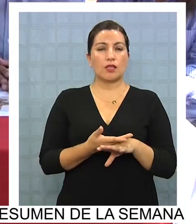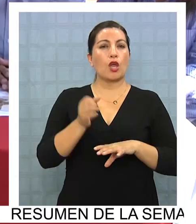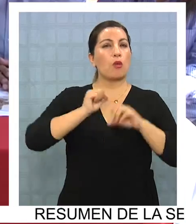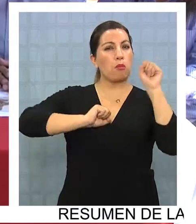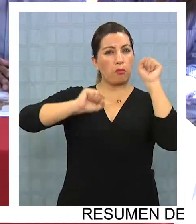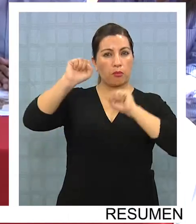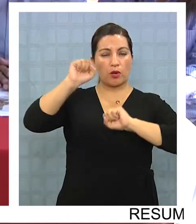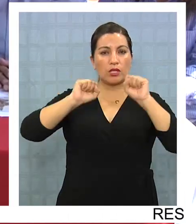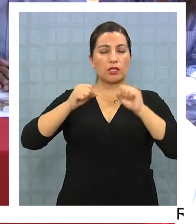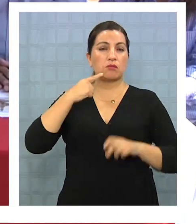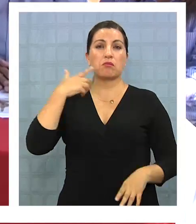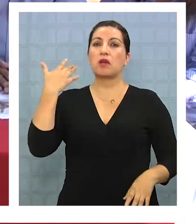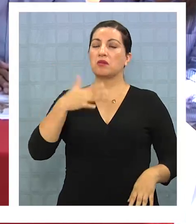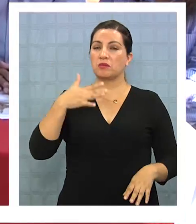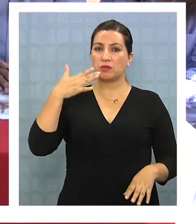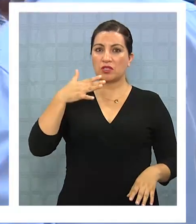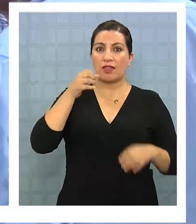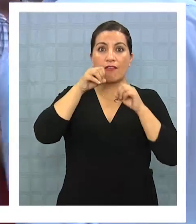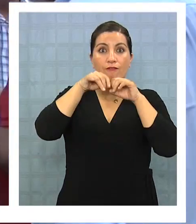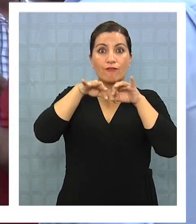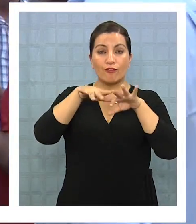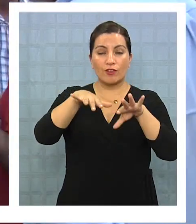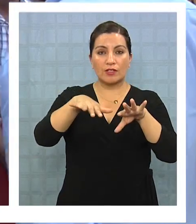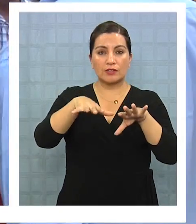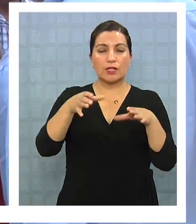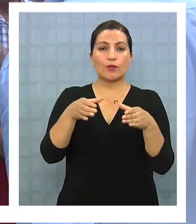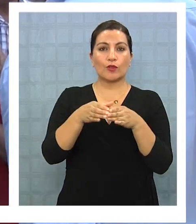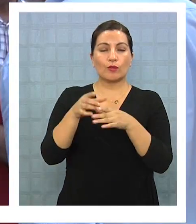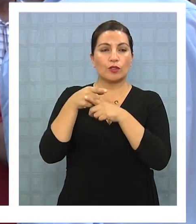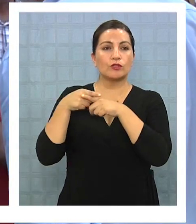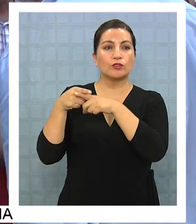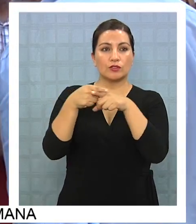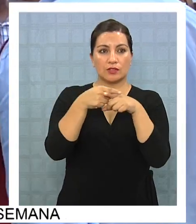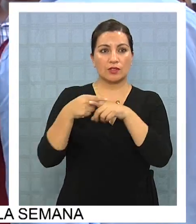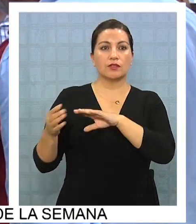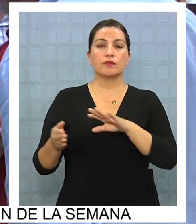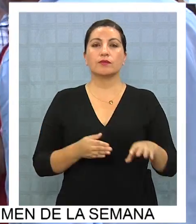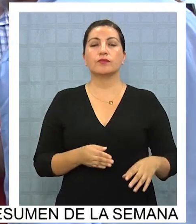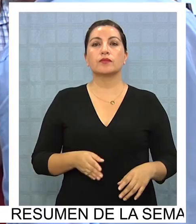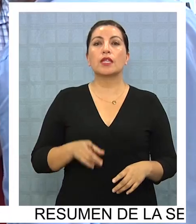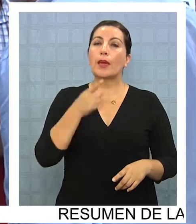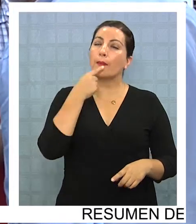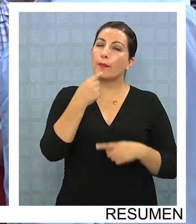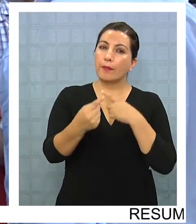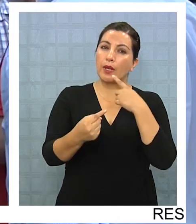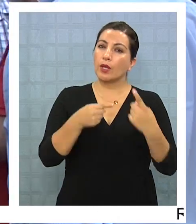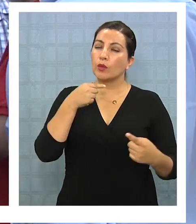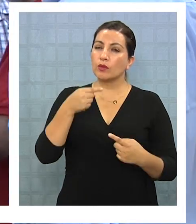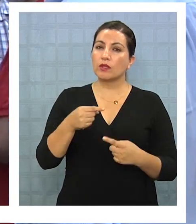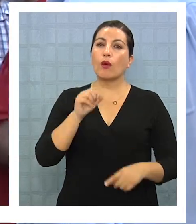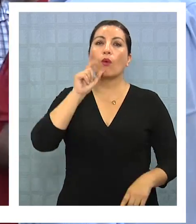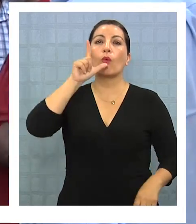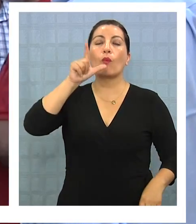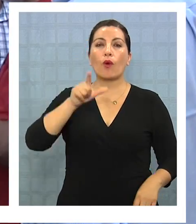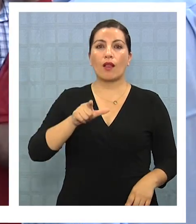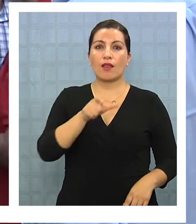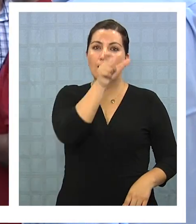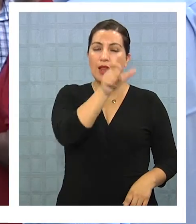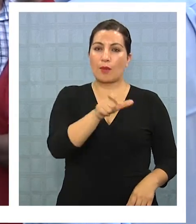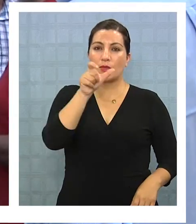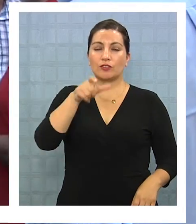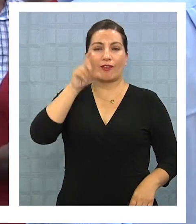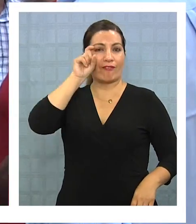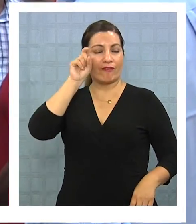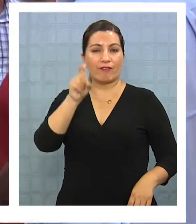más relevantes e influyentes del Partido Socialista. Consultado sobre el candidato de su preferencia para que represente a su sector en las